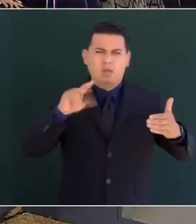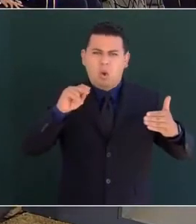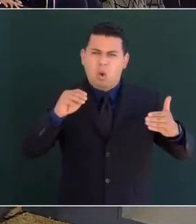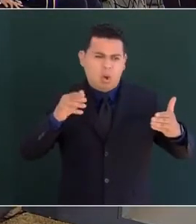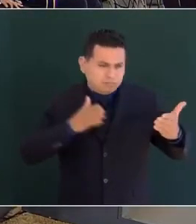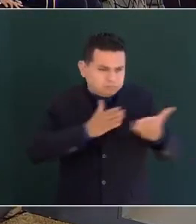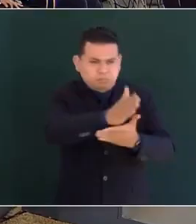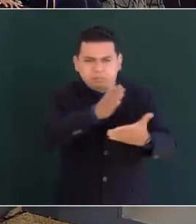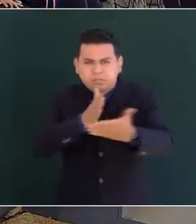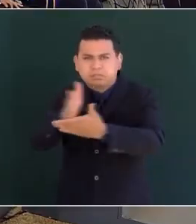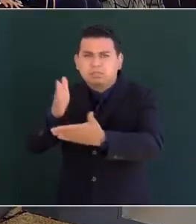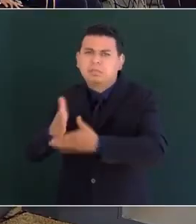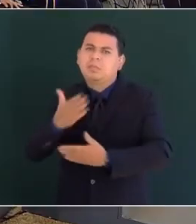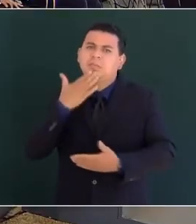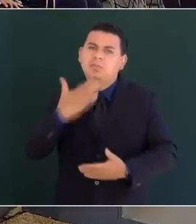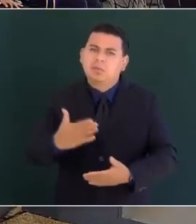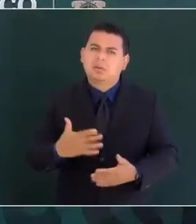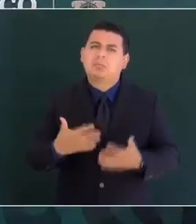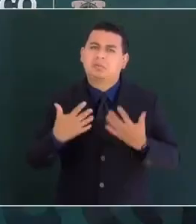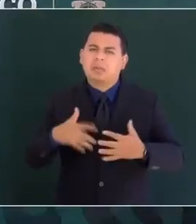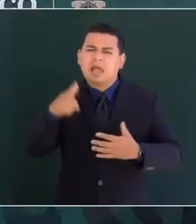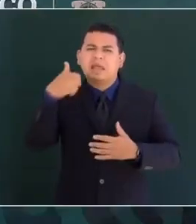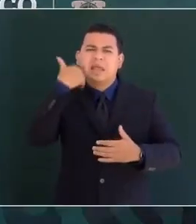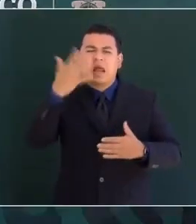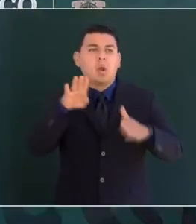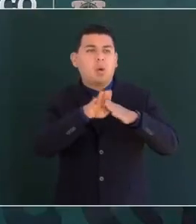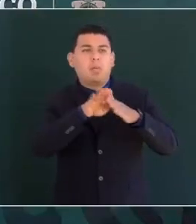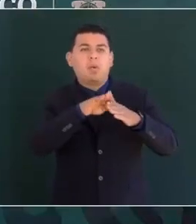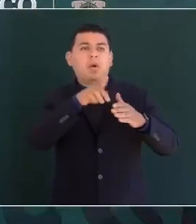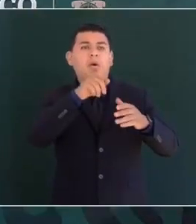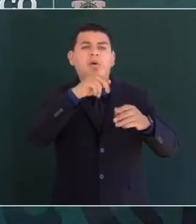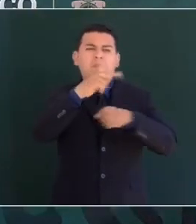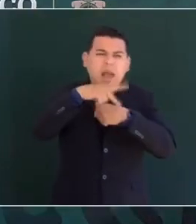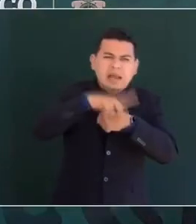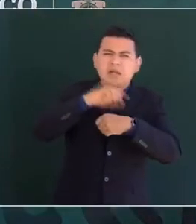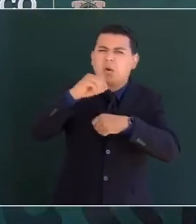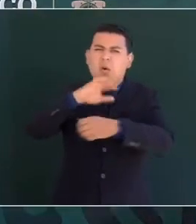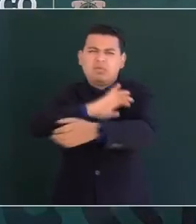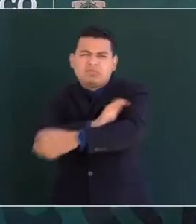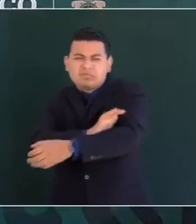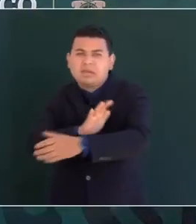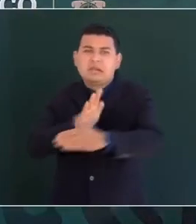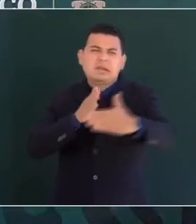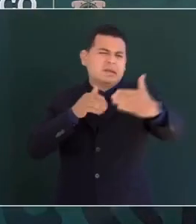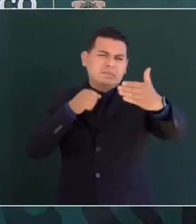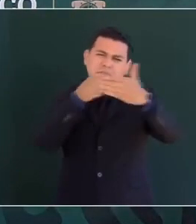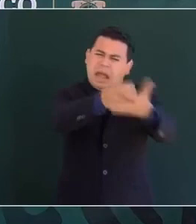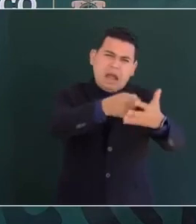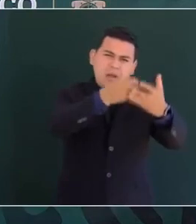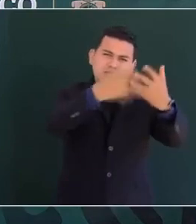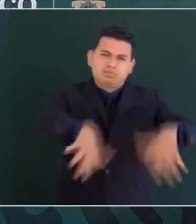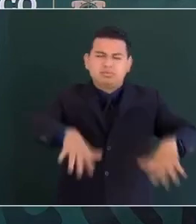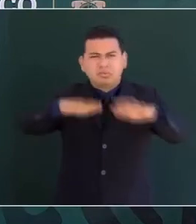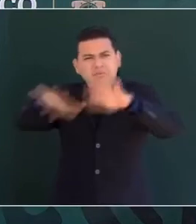Él trataba de derribar barreras y separación, barreras de división y